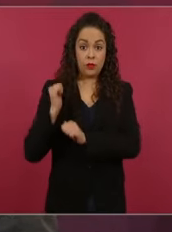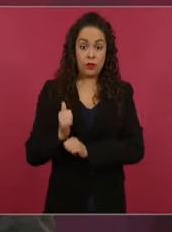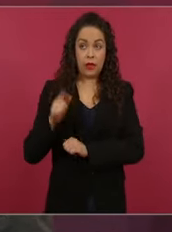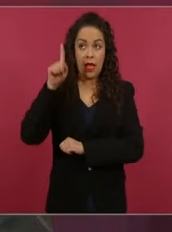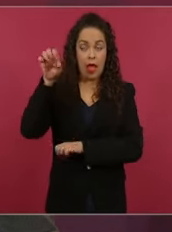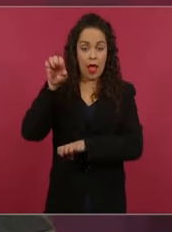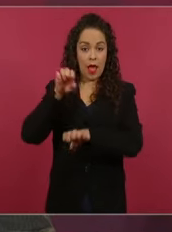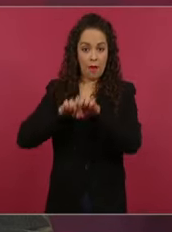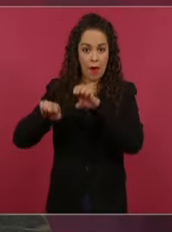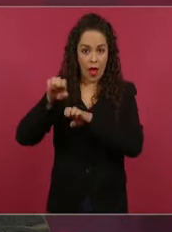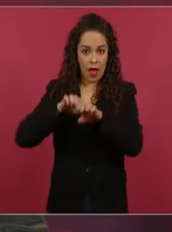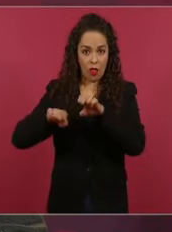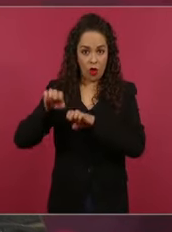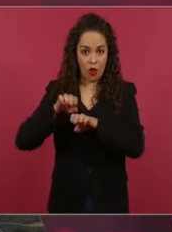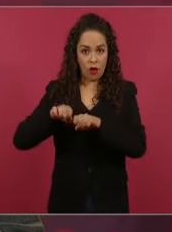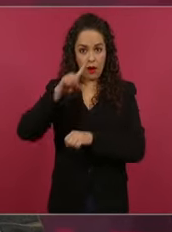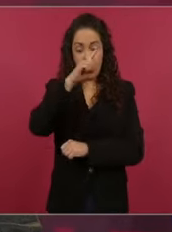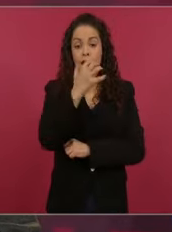de Israel.